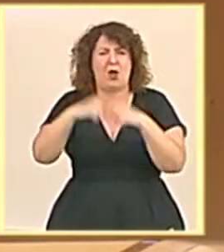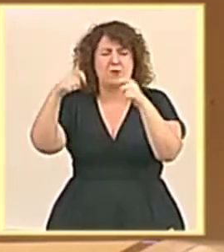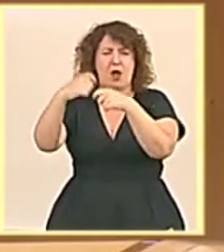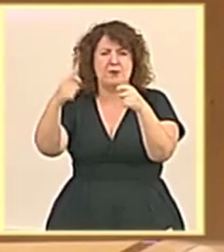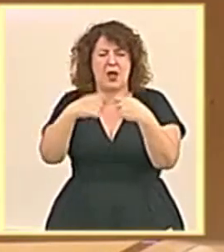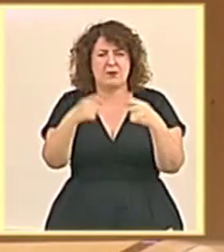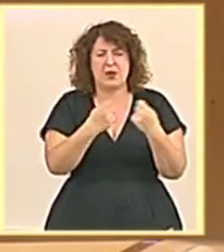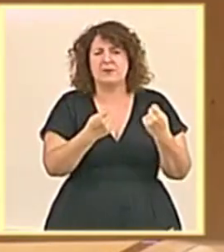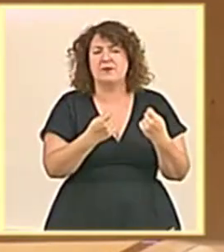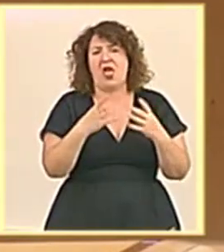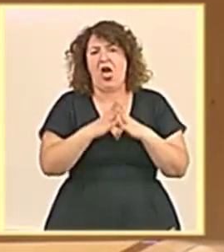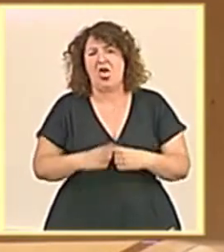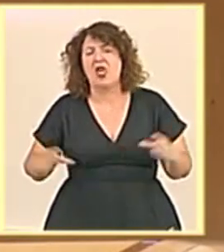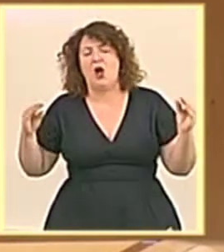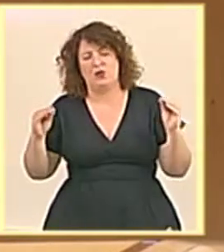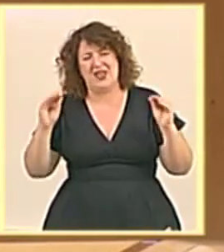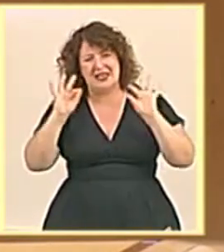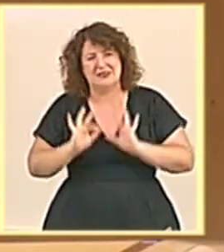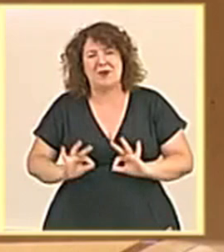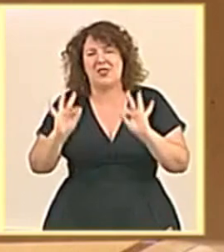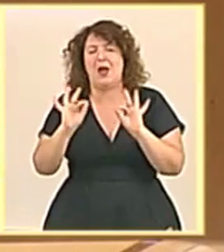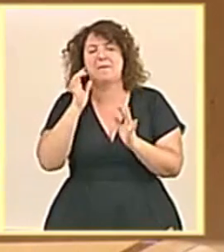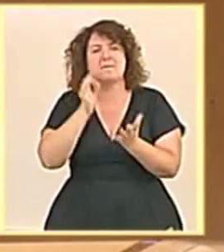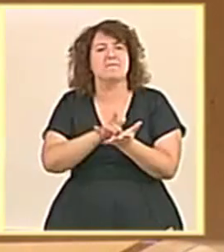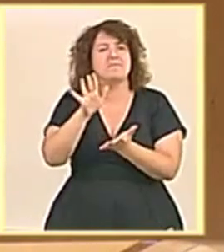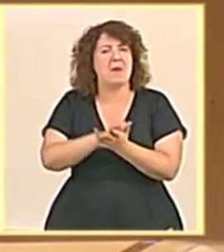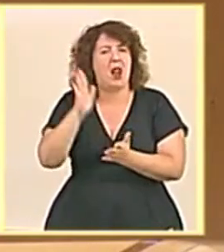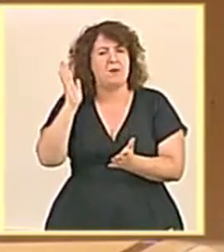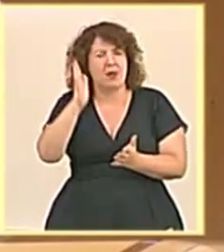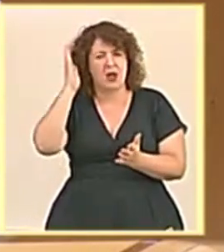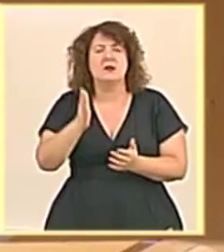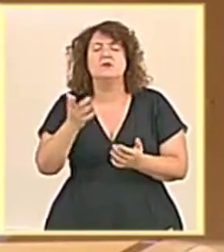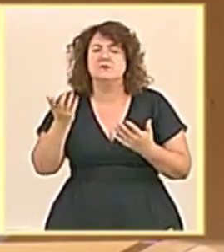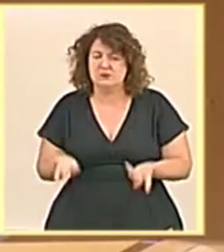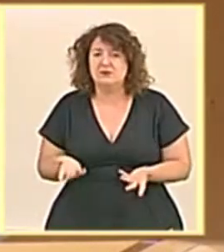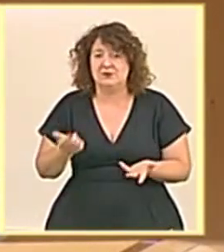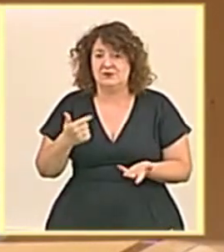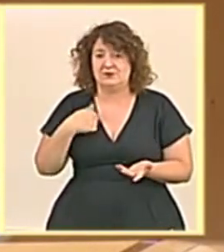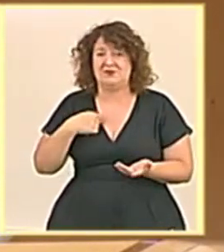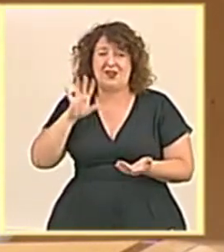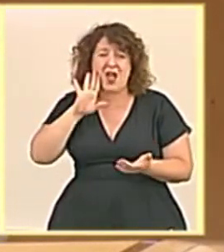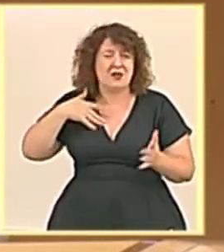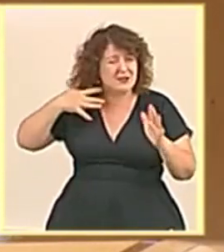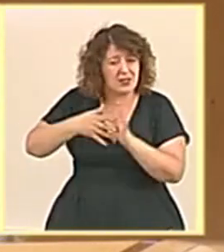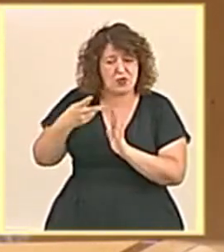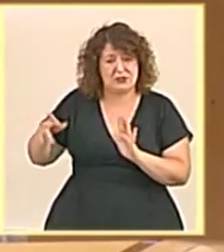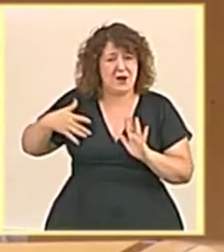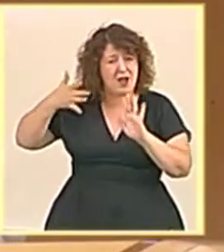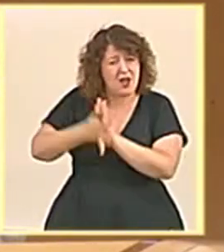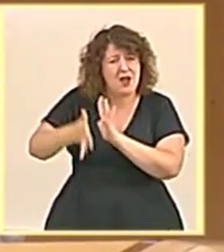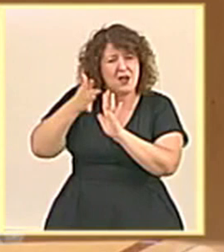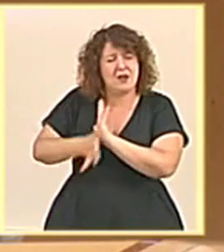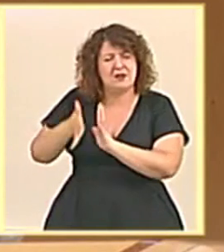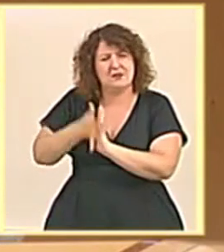daños en el litoral de Andalucía y, en particular, de Málaga, motivo por el cual, tal y como tuve ocasión de detallar hace dos semanas,